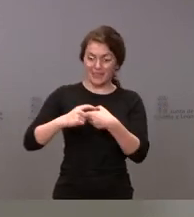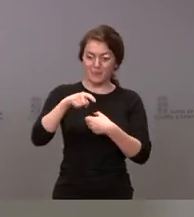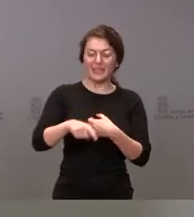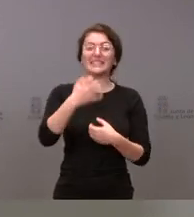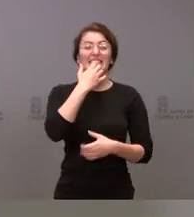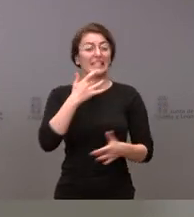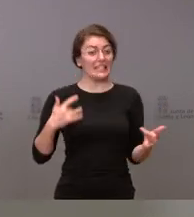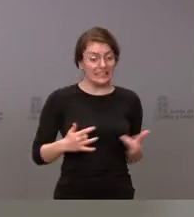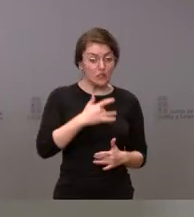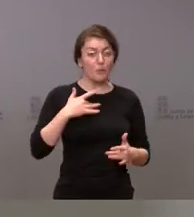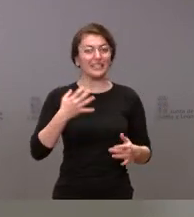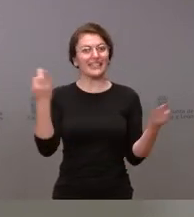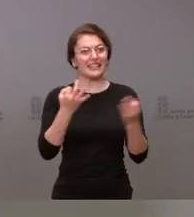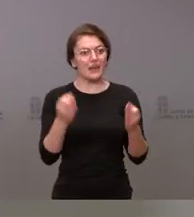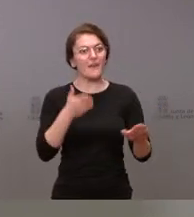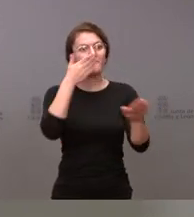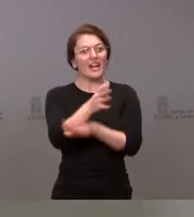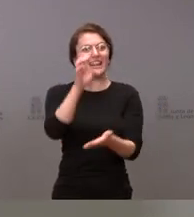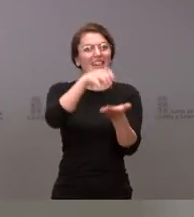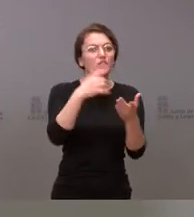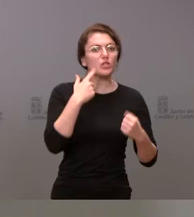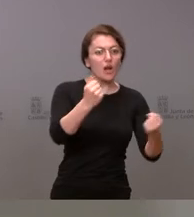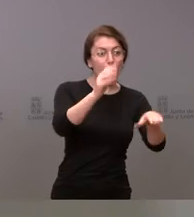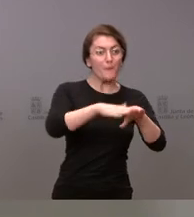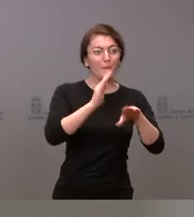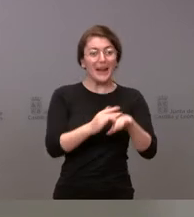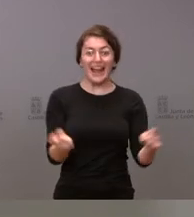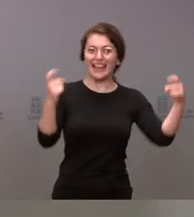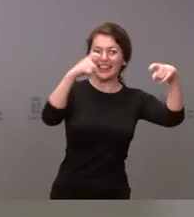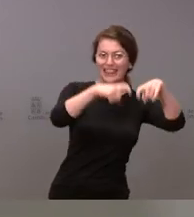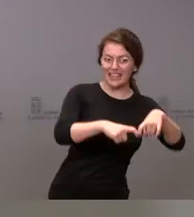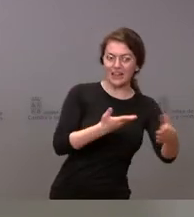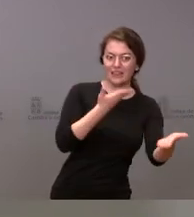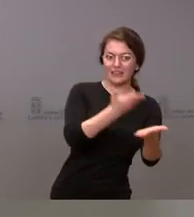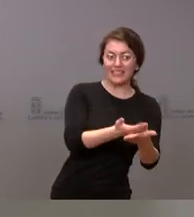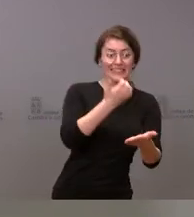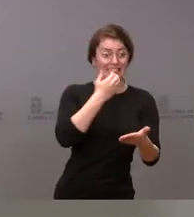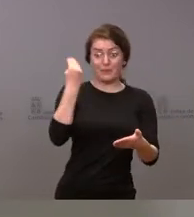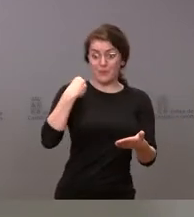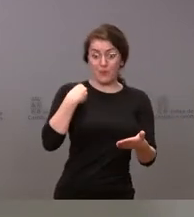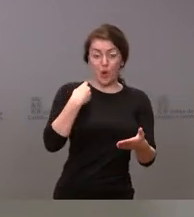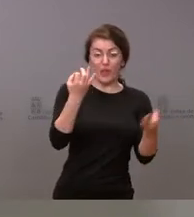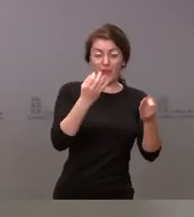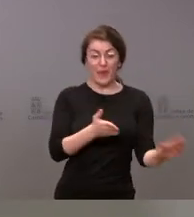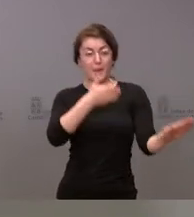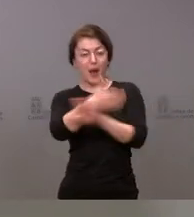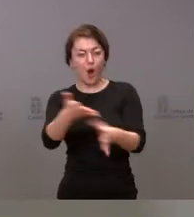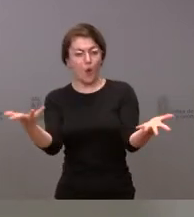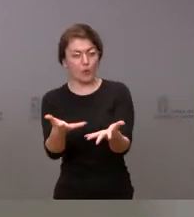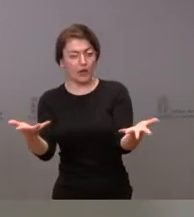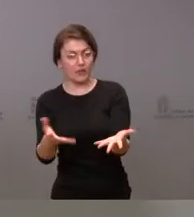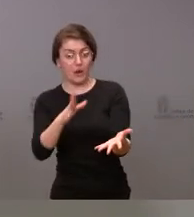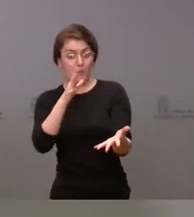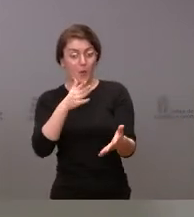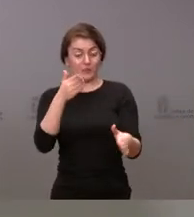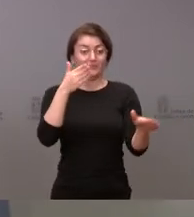se tienen que poner en contacto con su centro de salud para pedir cita. Y si es ese mismo día tendrían que ir al servicio de urgencias, que los centros de salud el domingo